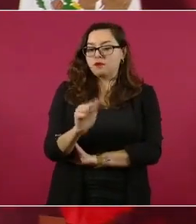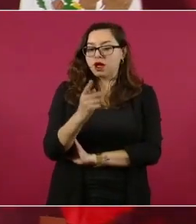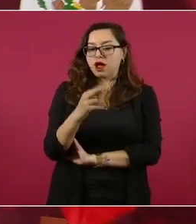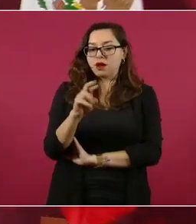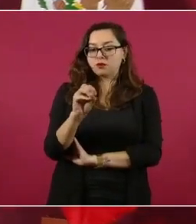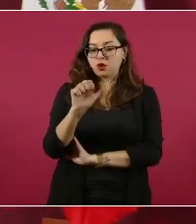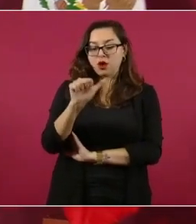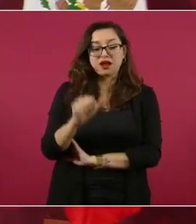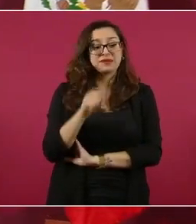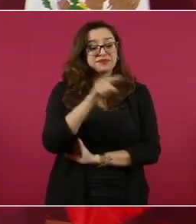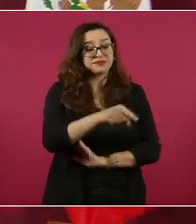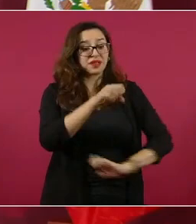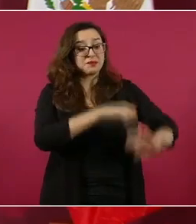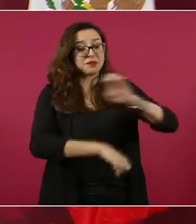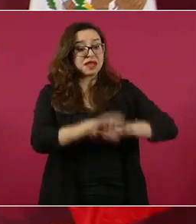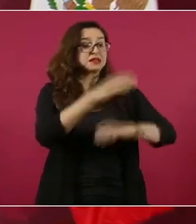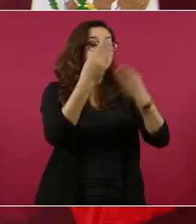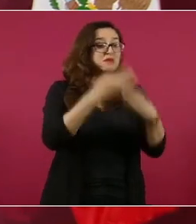privatizar las ganancias.